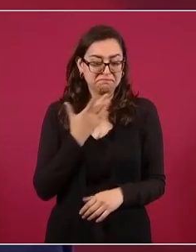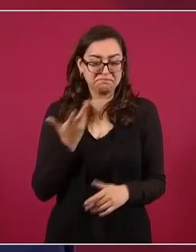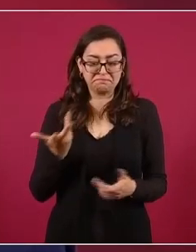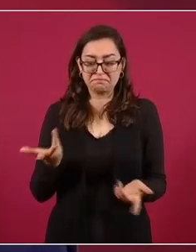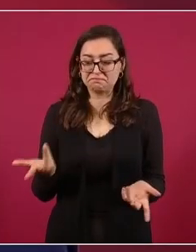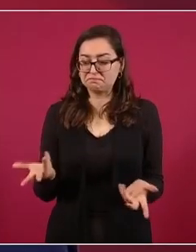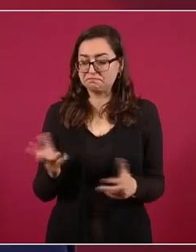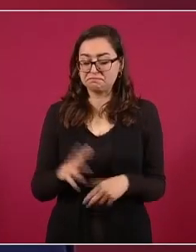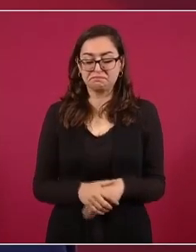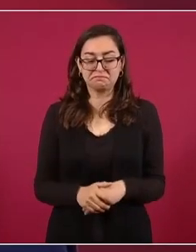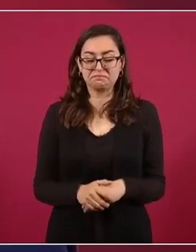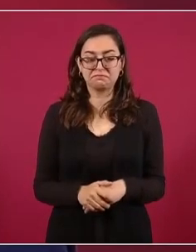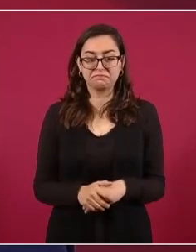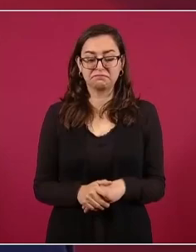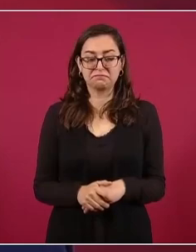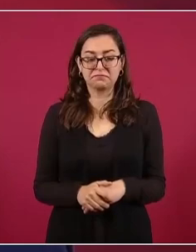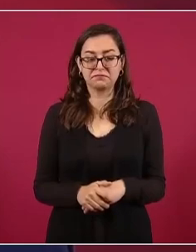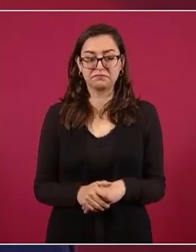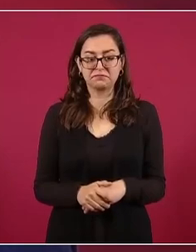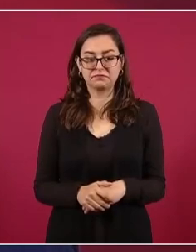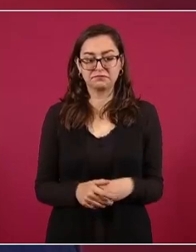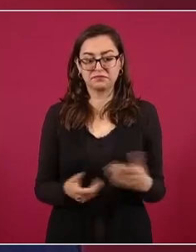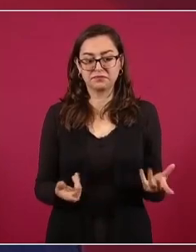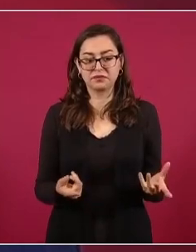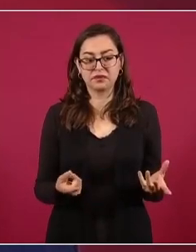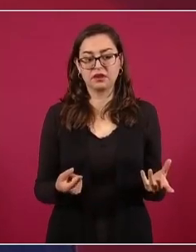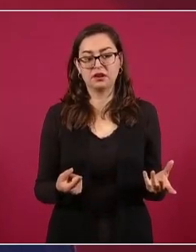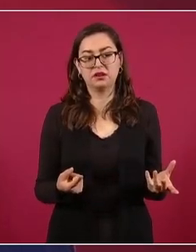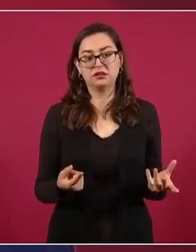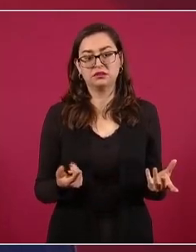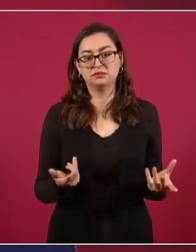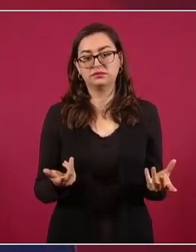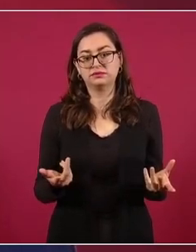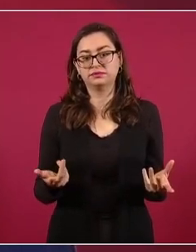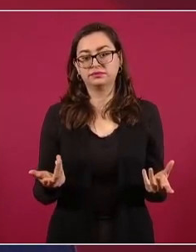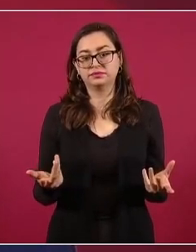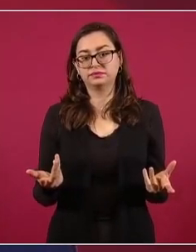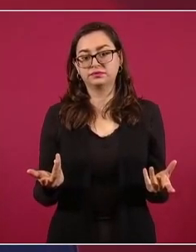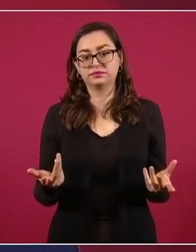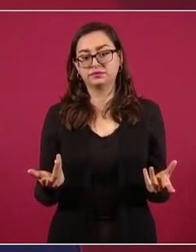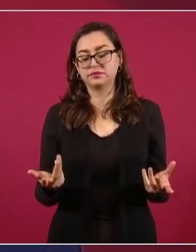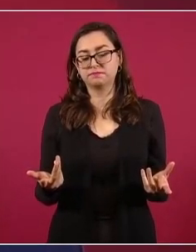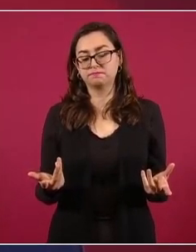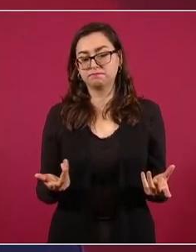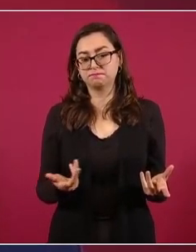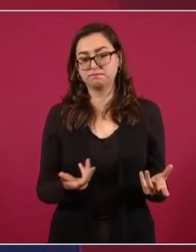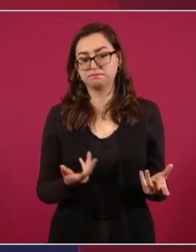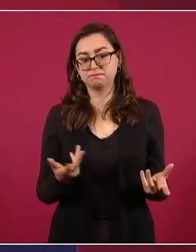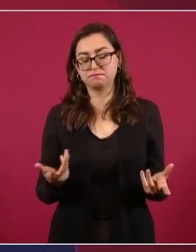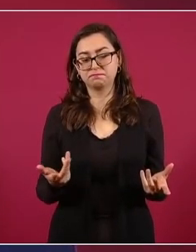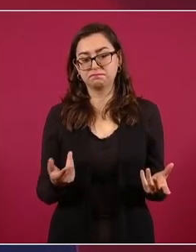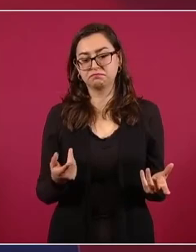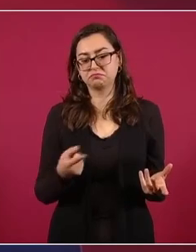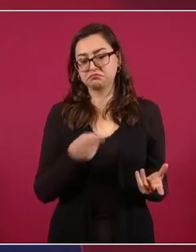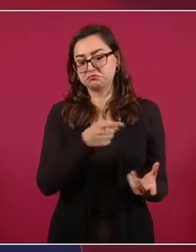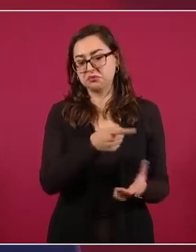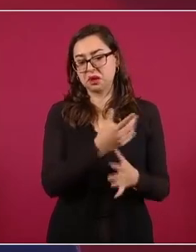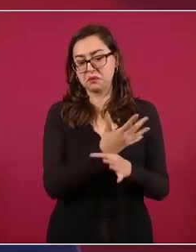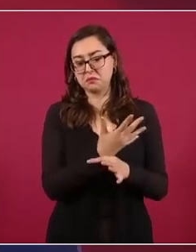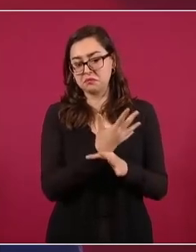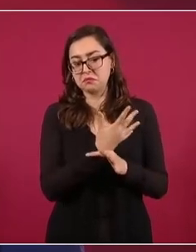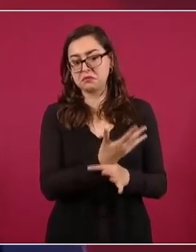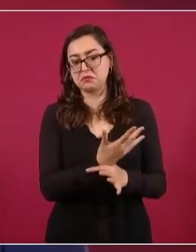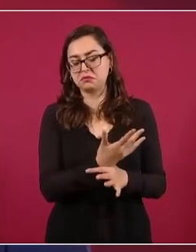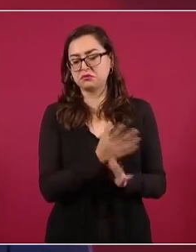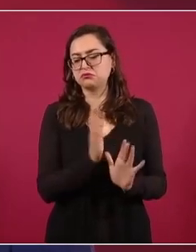de ellos, del gobierno de Estados Unidos, de ser